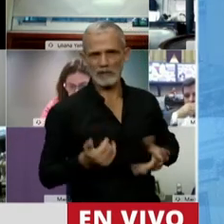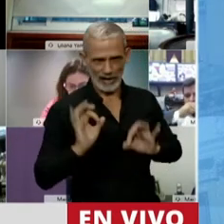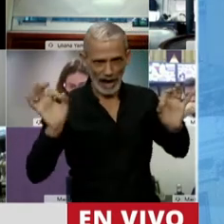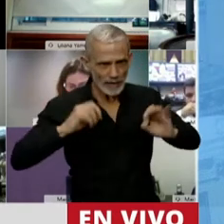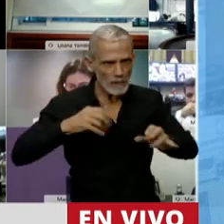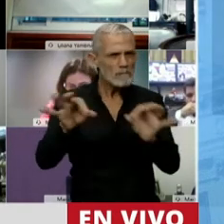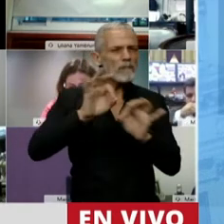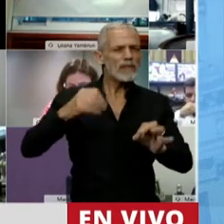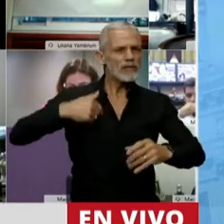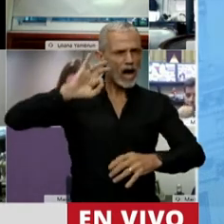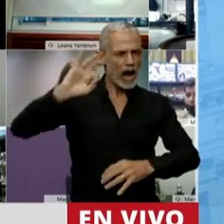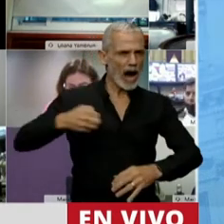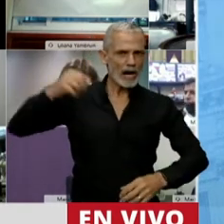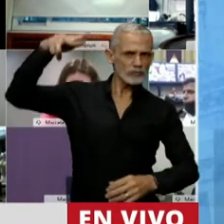quemó.